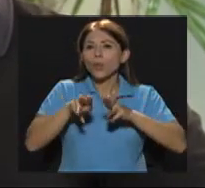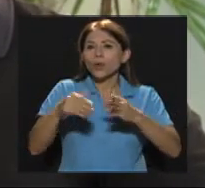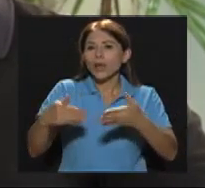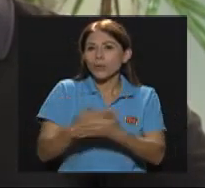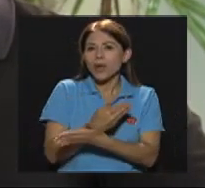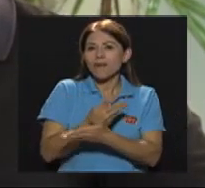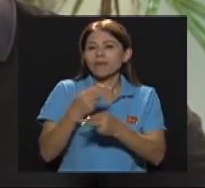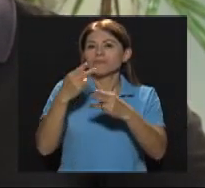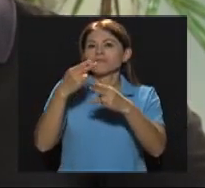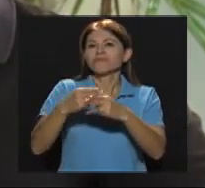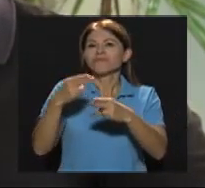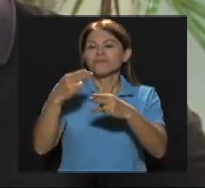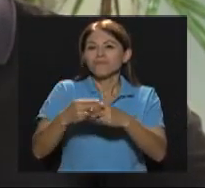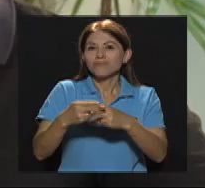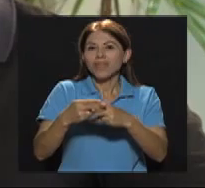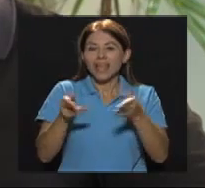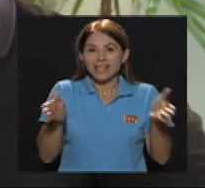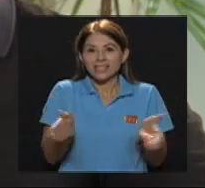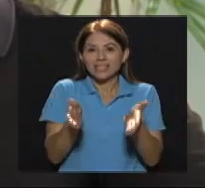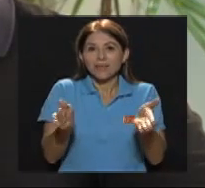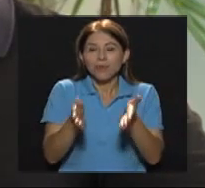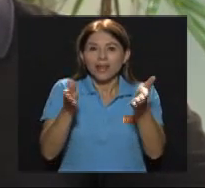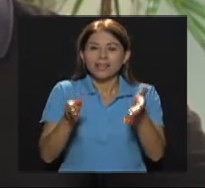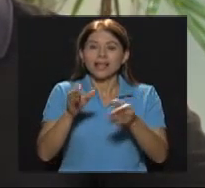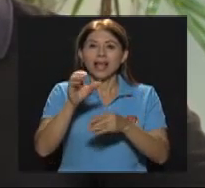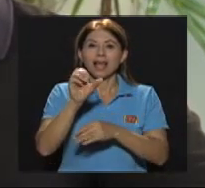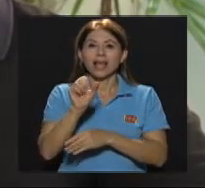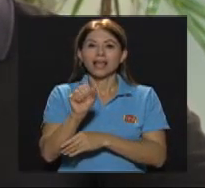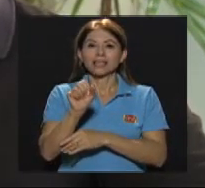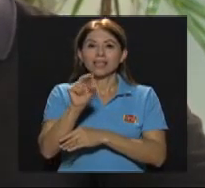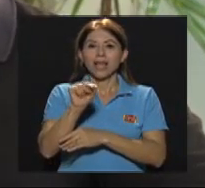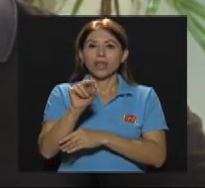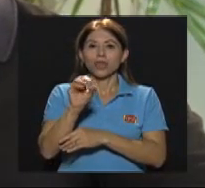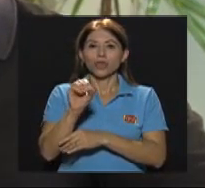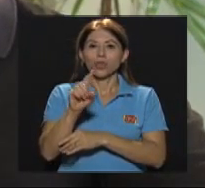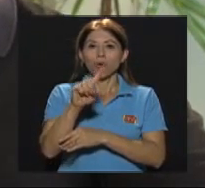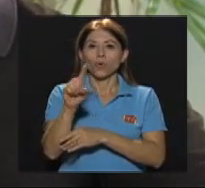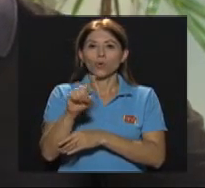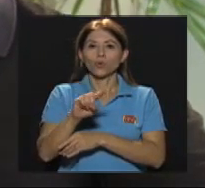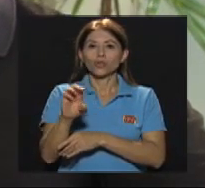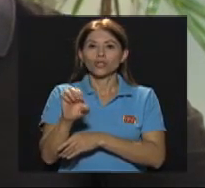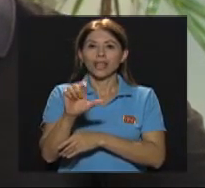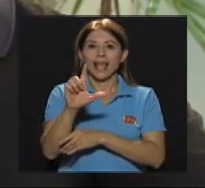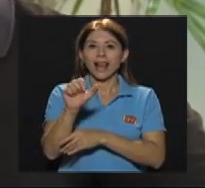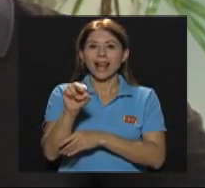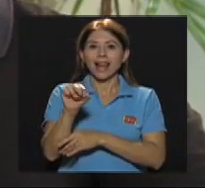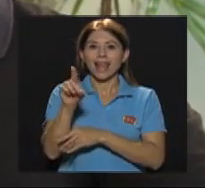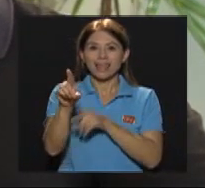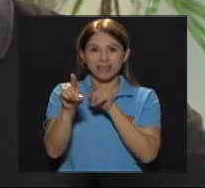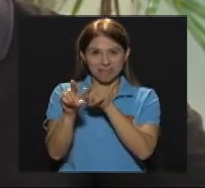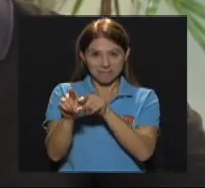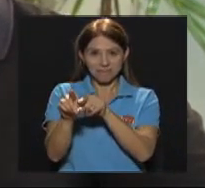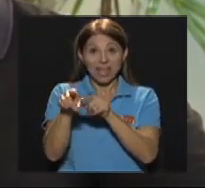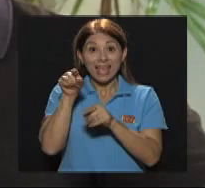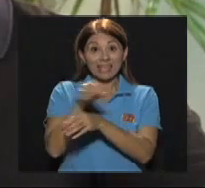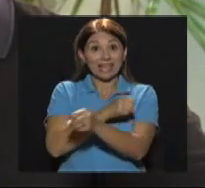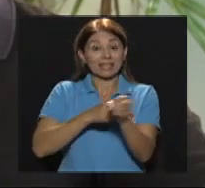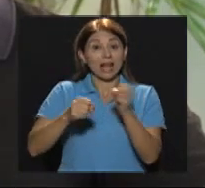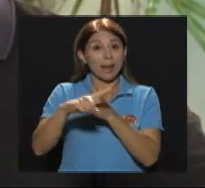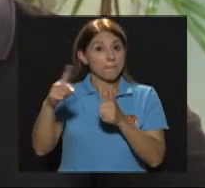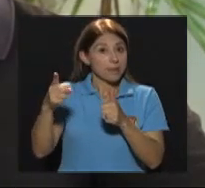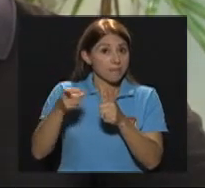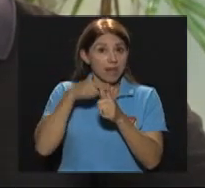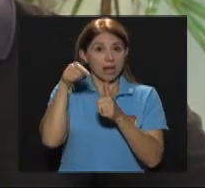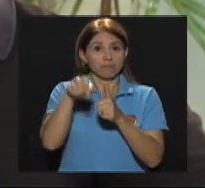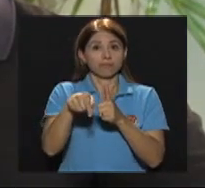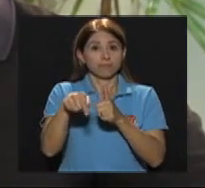nueva que se conoce como estimulación de snusselen Esta sala es la primera con la que cuenta